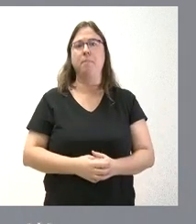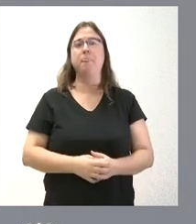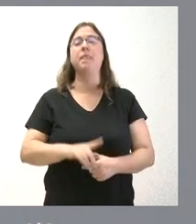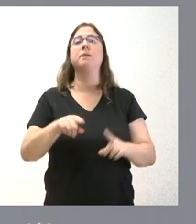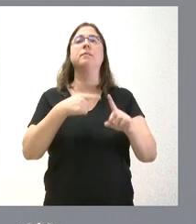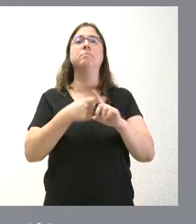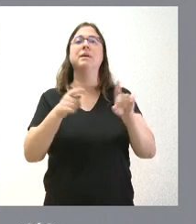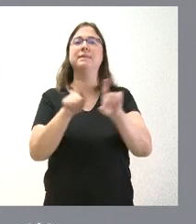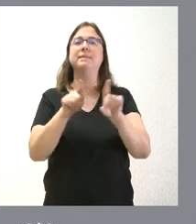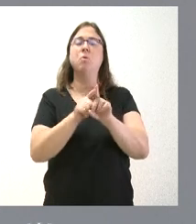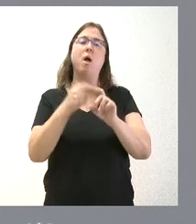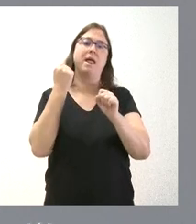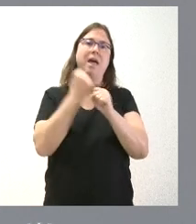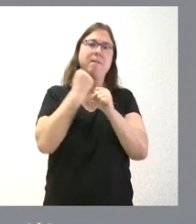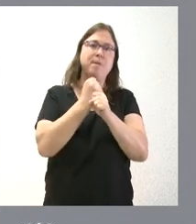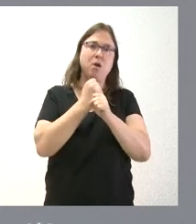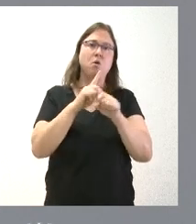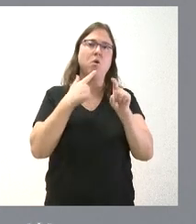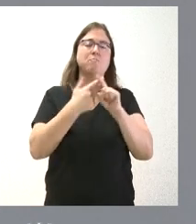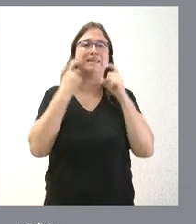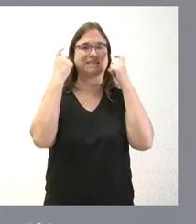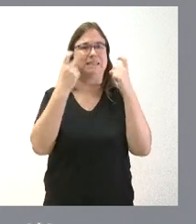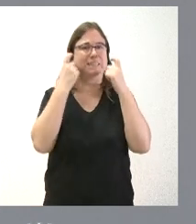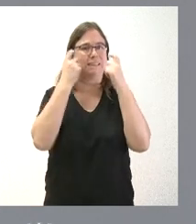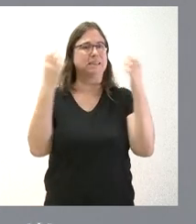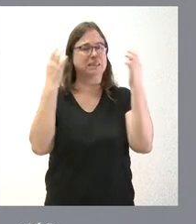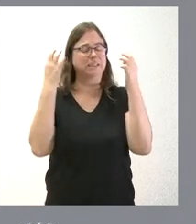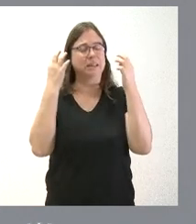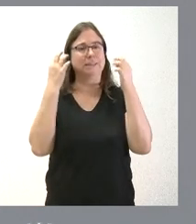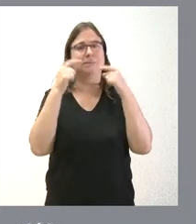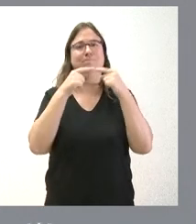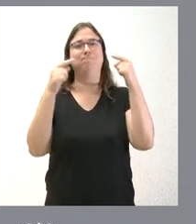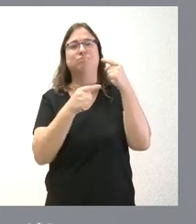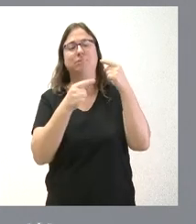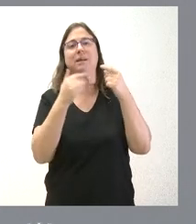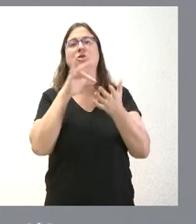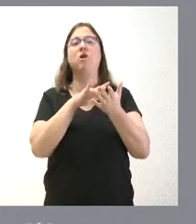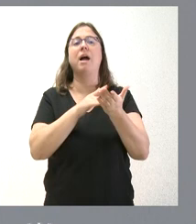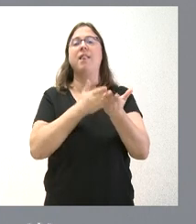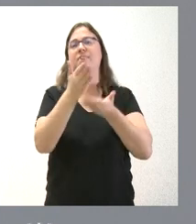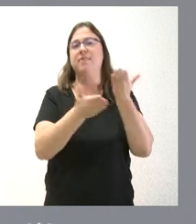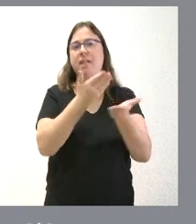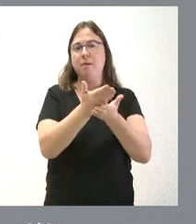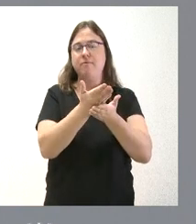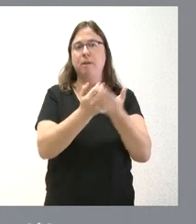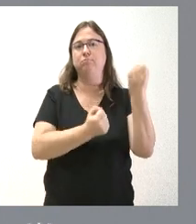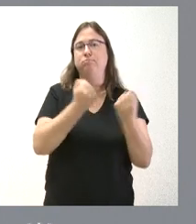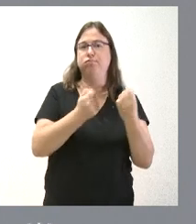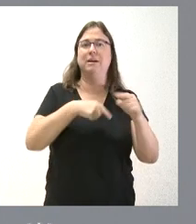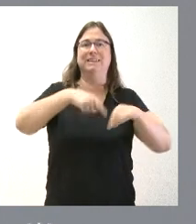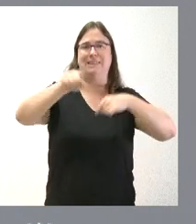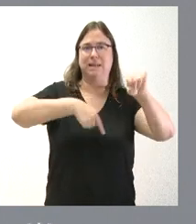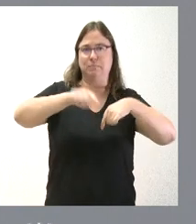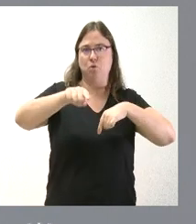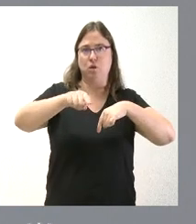así como en búsqueda del empleo y, en este caso, intentar reducir esa brecha que existe entre la demanda de conductores para el transporte, tanto